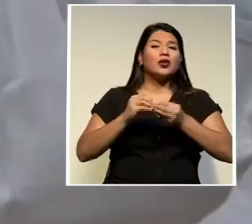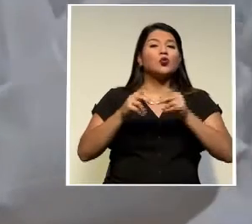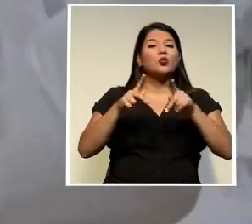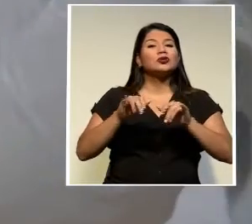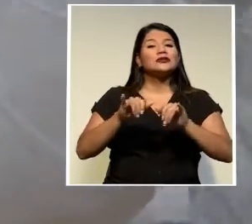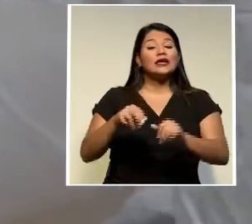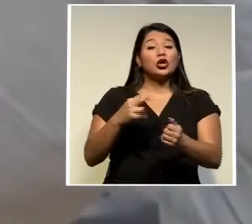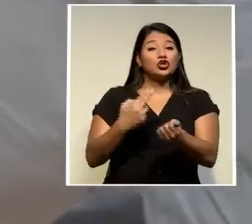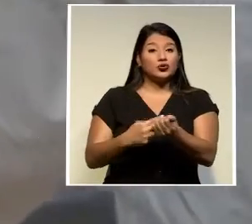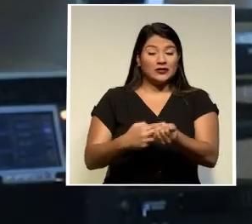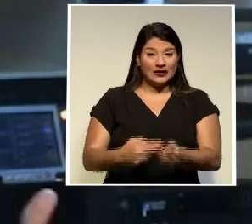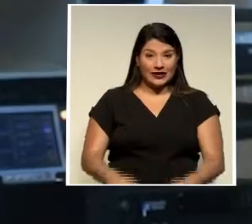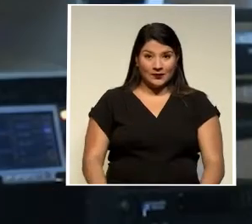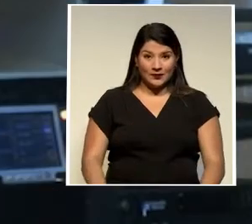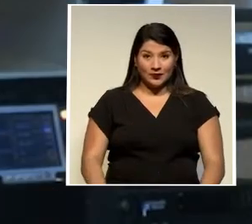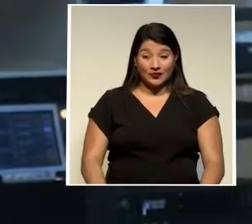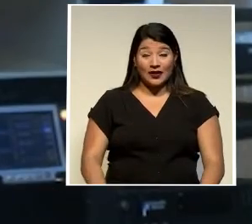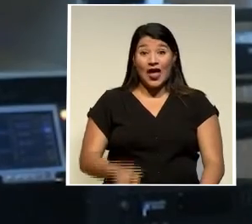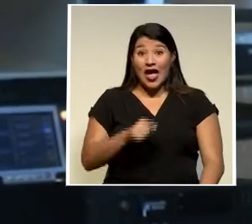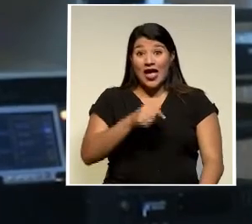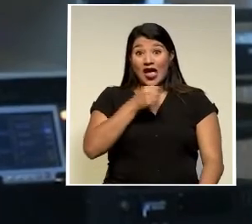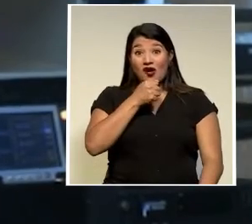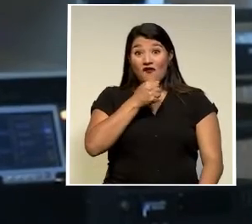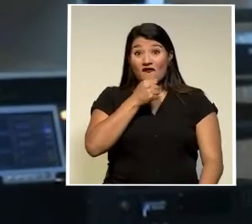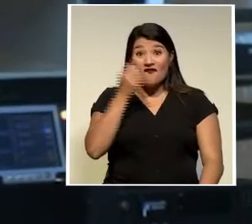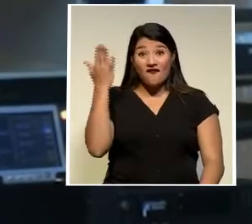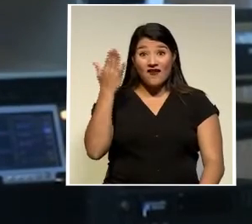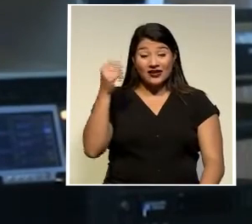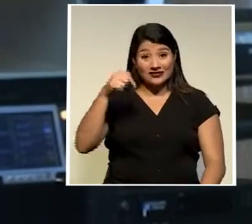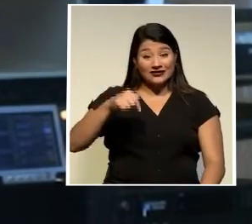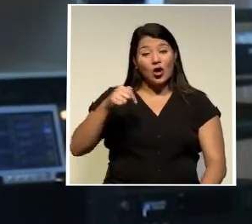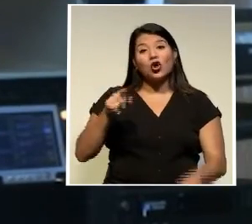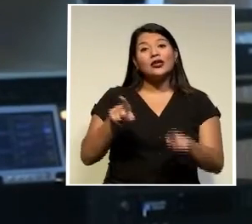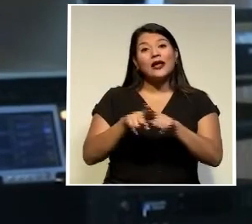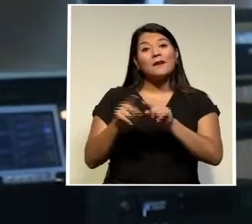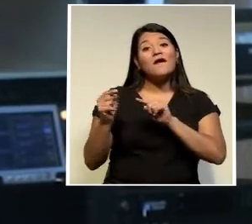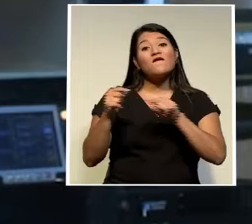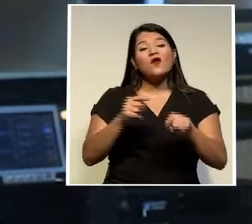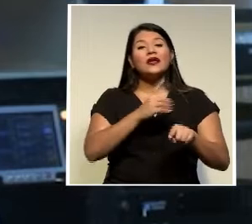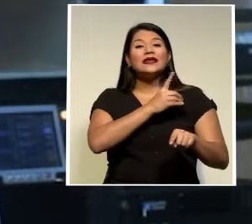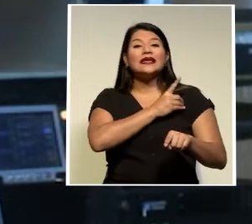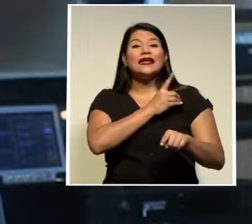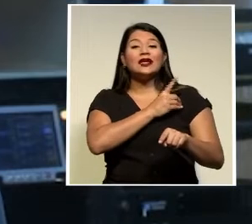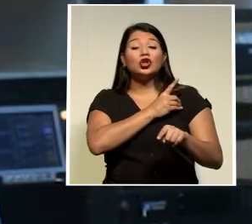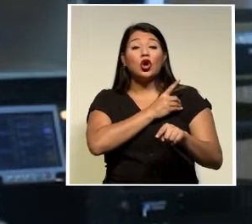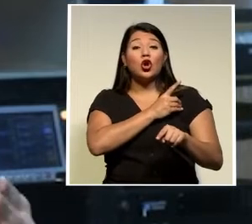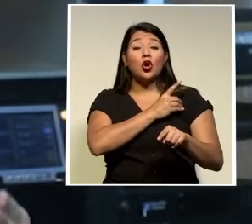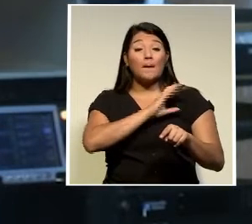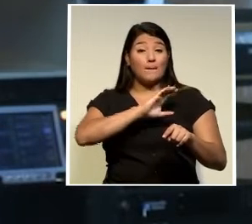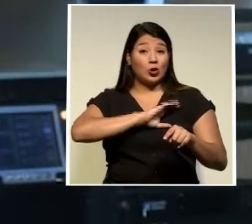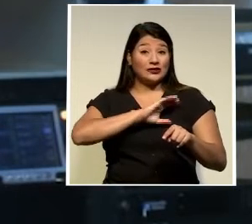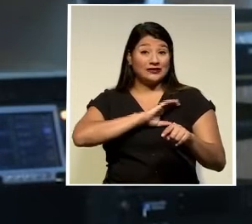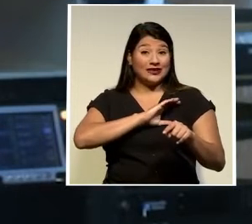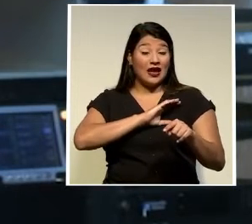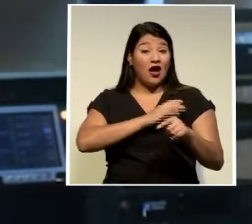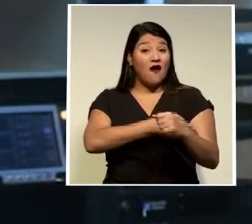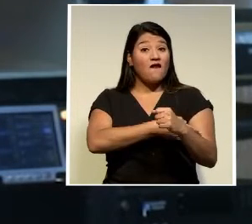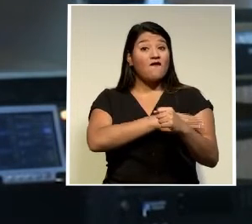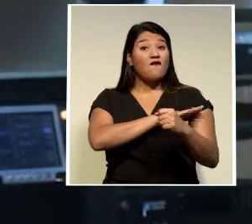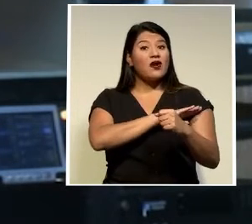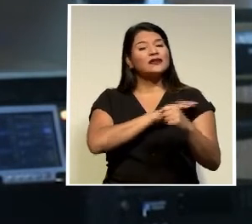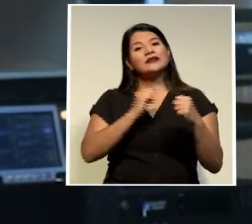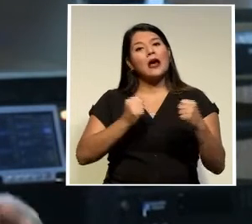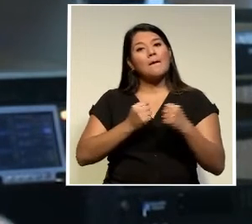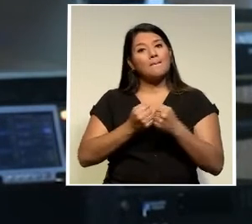Y es que precisamente en esta conferencia de prensa también estuvo el director de la Fuerza Pública quien mencionó que este